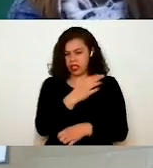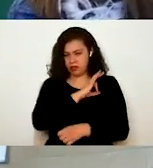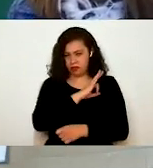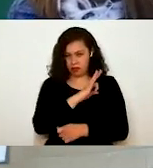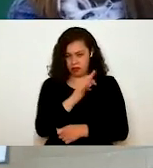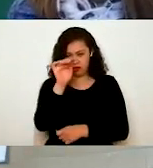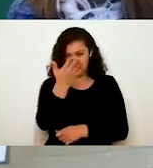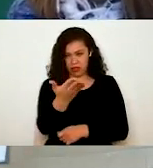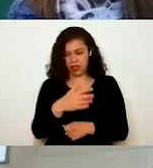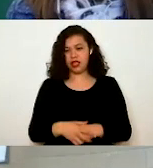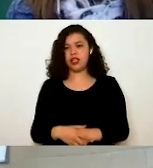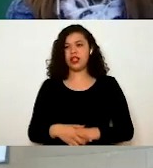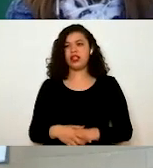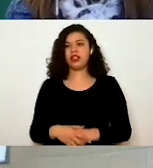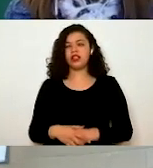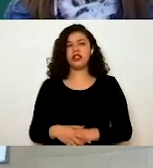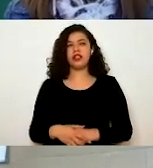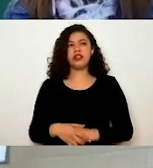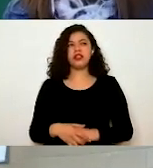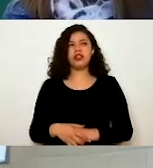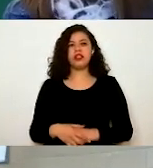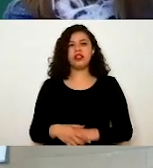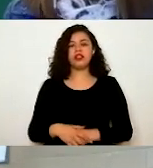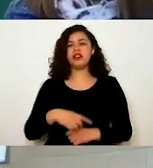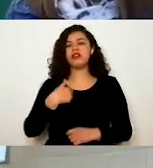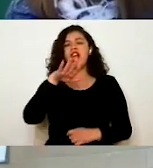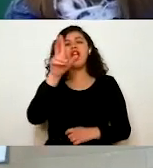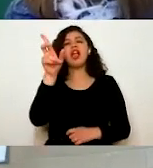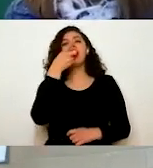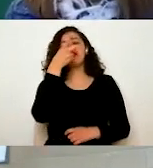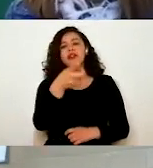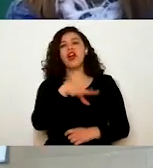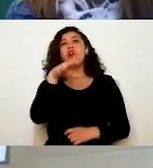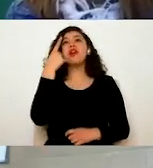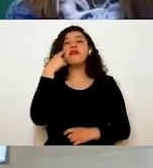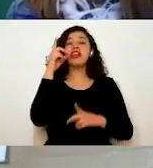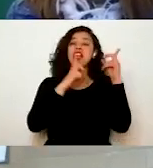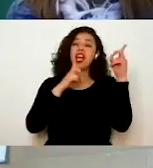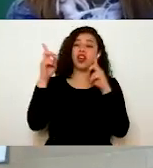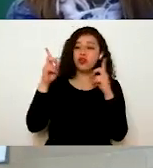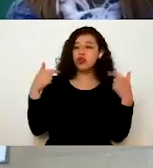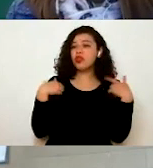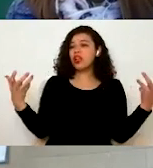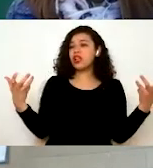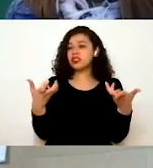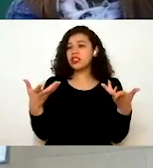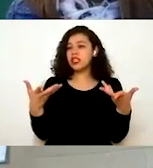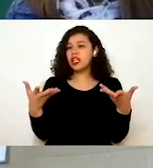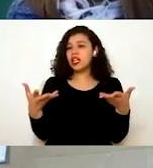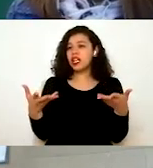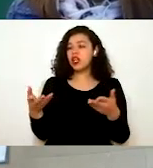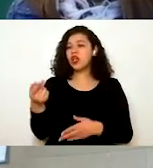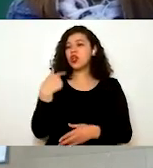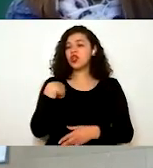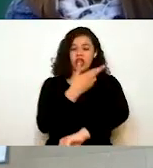Nosotros nos basamos cuando me dicen, oye, tengo duda de a lo mejor cómo hacer un, cómo mandar por